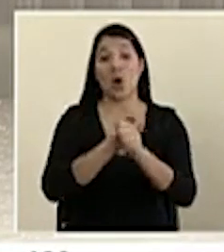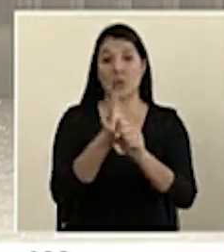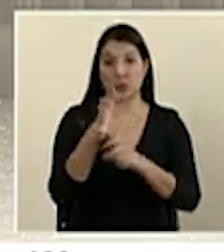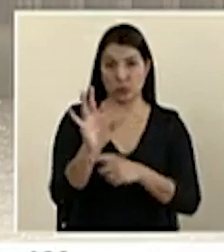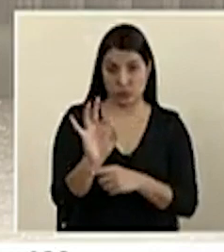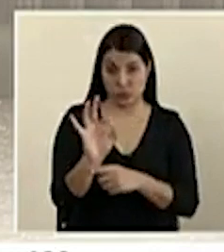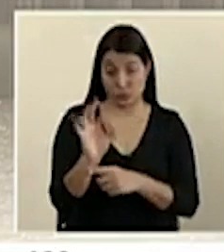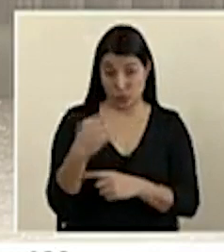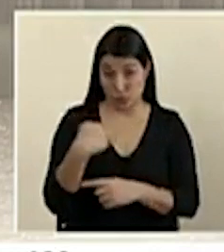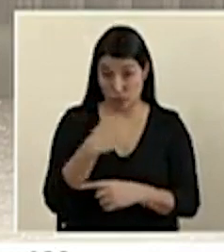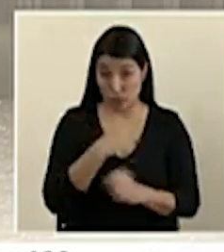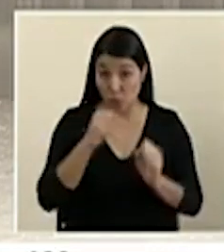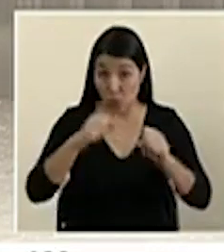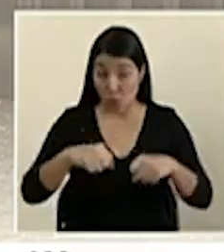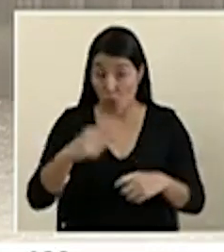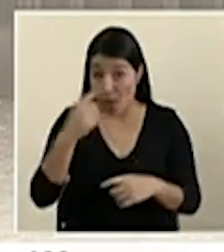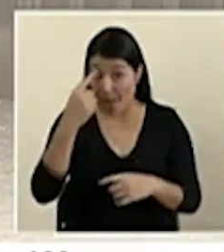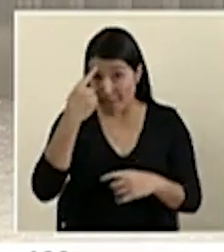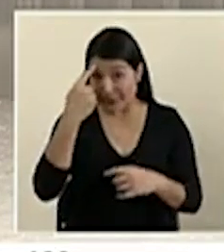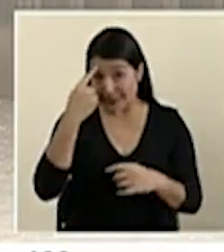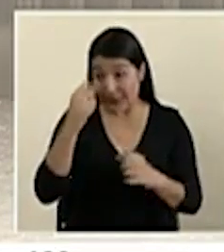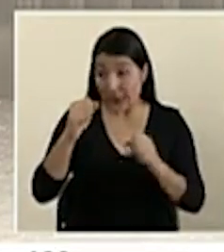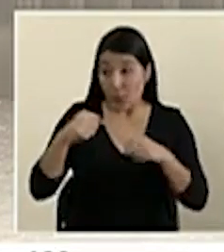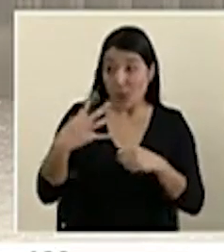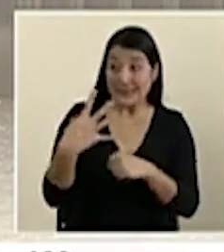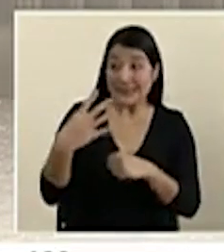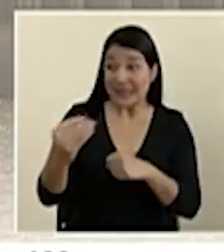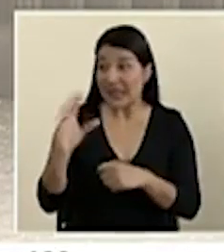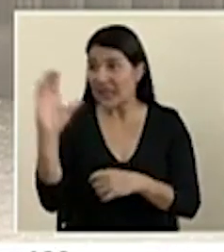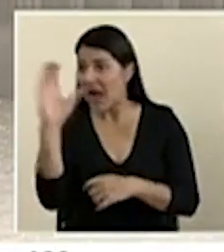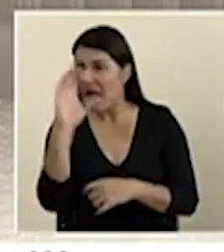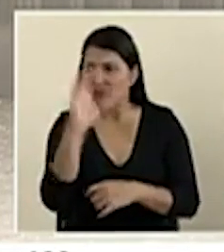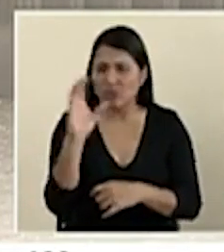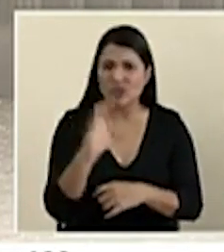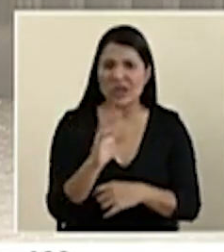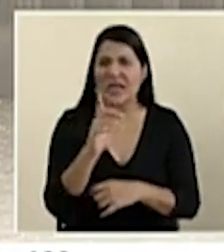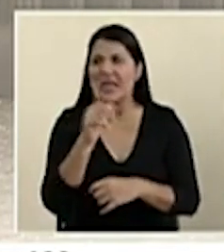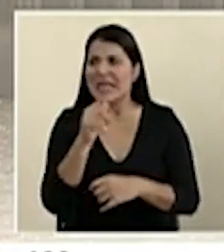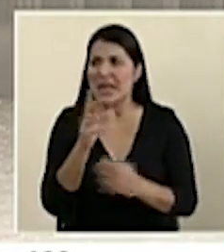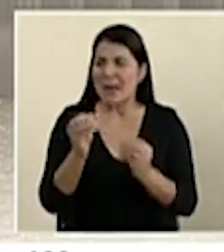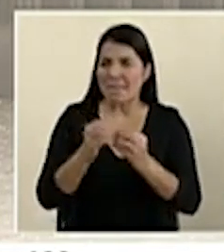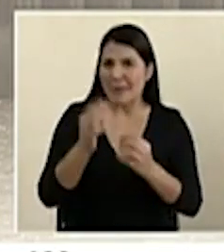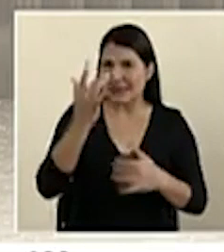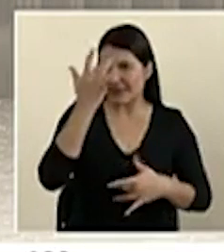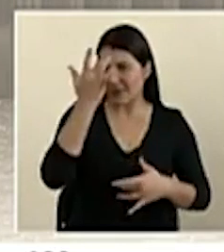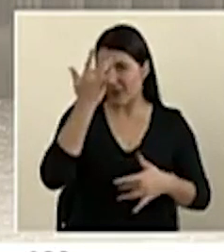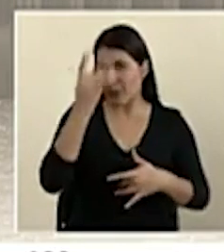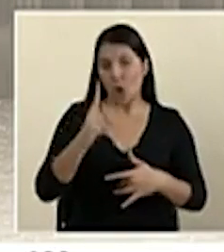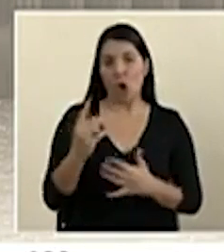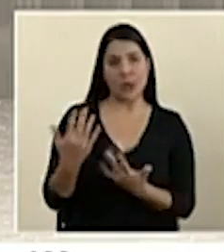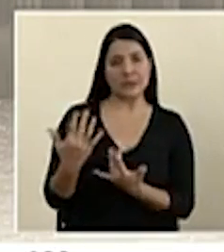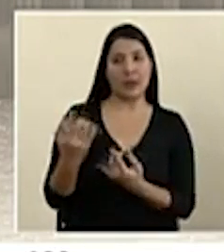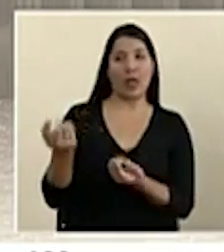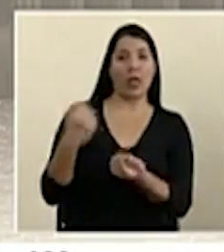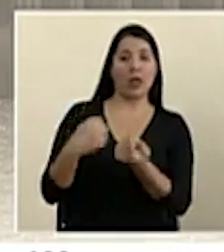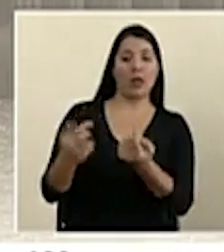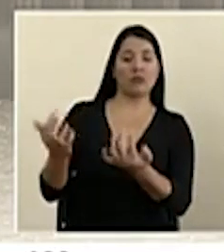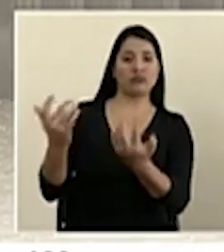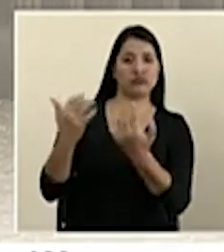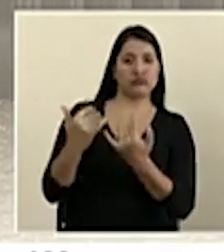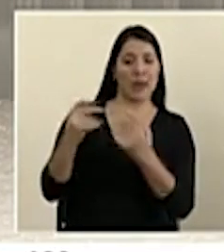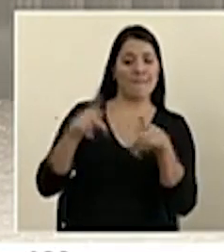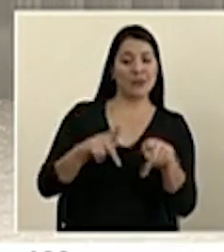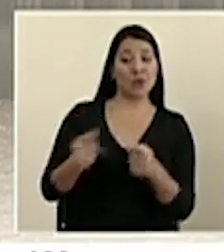OPS, ¿podríamos pensar en salir a cazar a contagiados con pruebas masivas en lugar de esperar que ellos lleguen al sistema